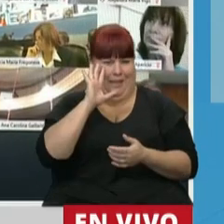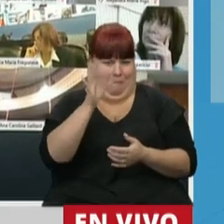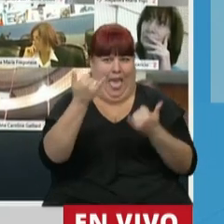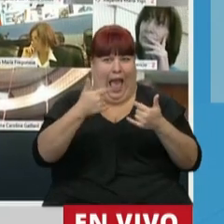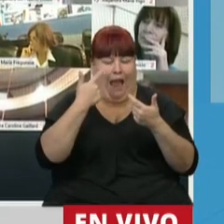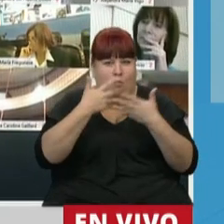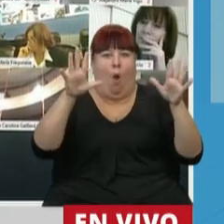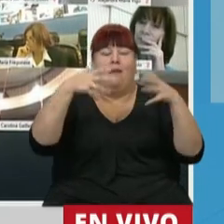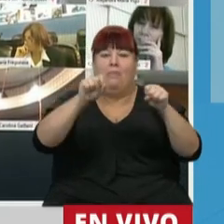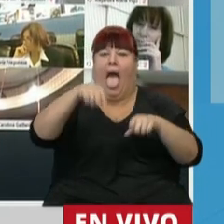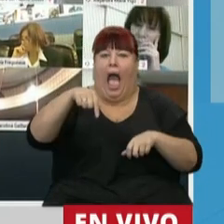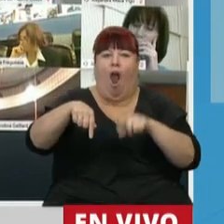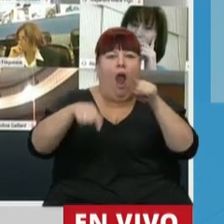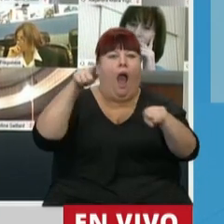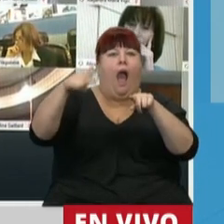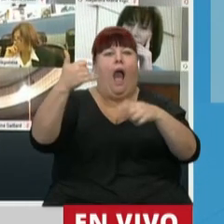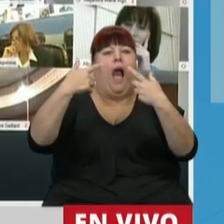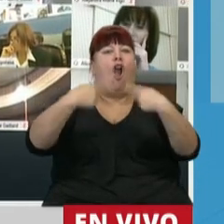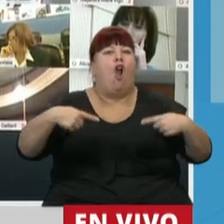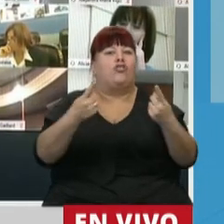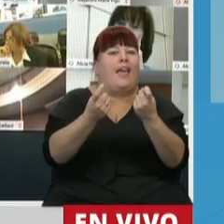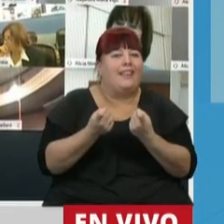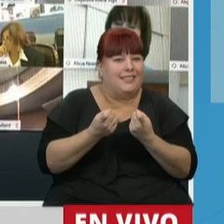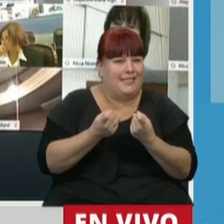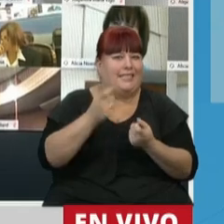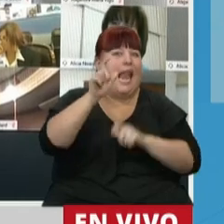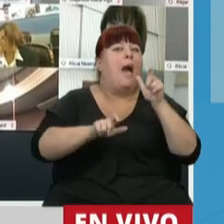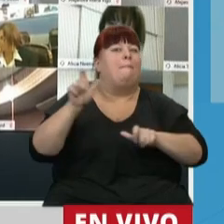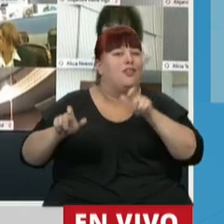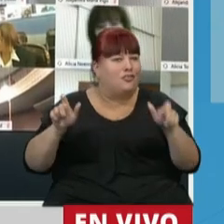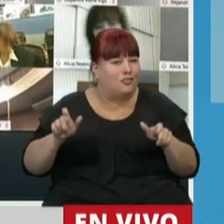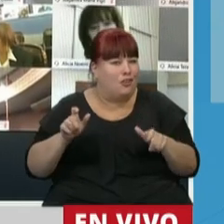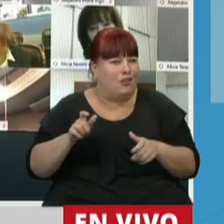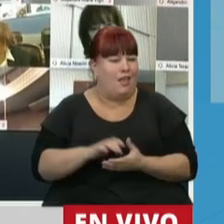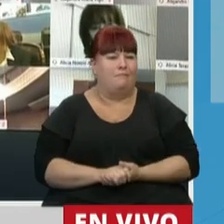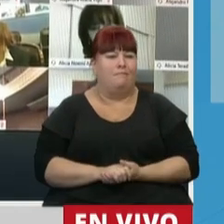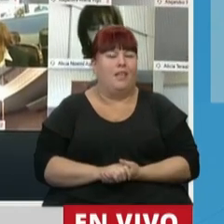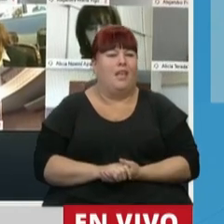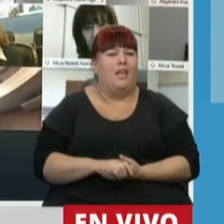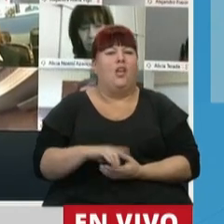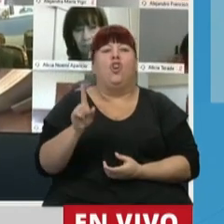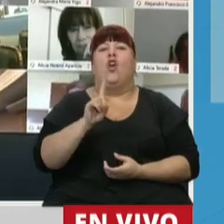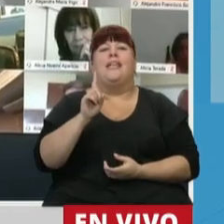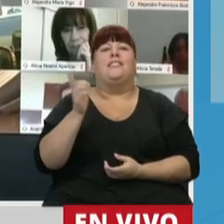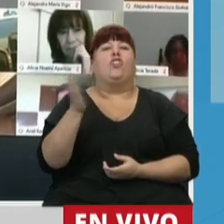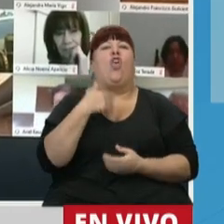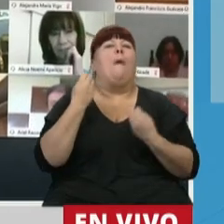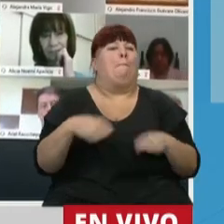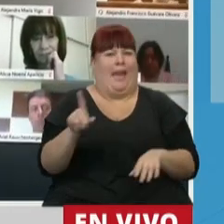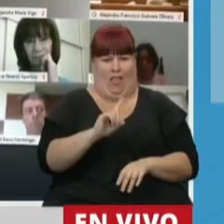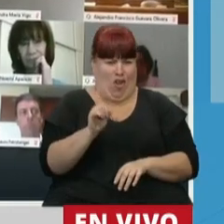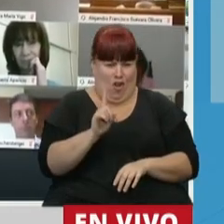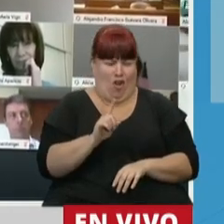claramente las necesidades humanas. No todos han perdido.